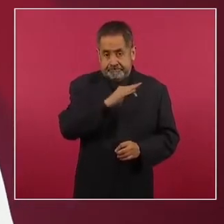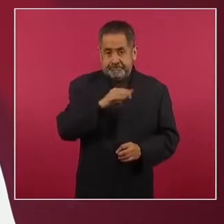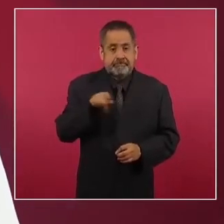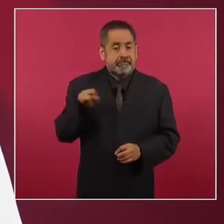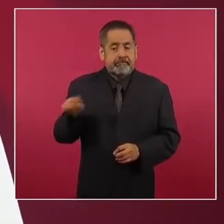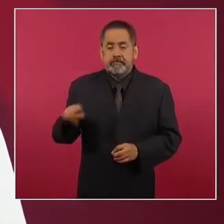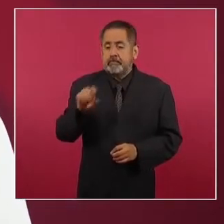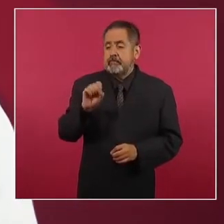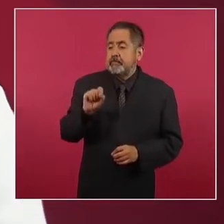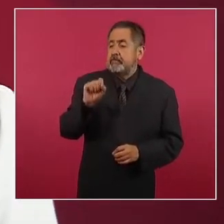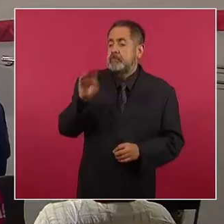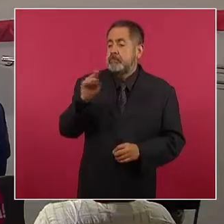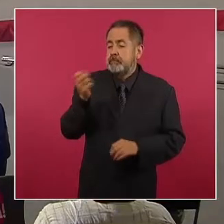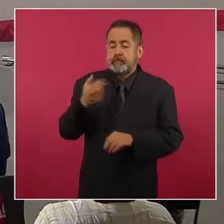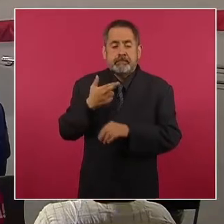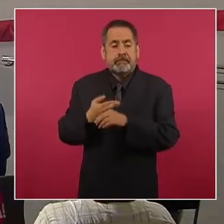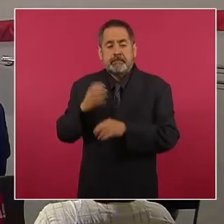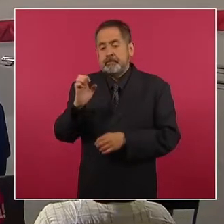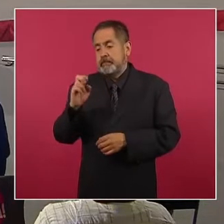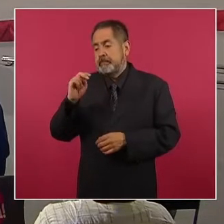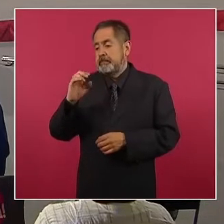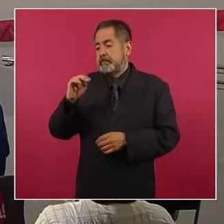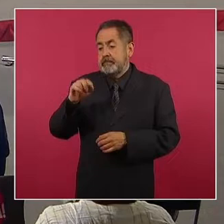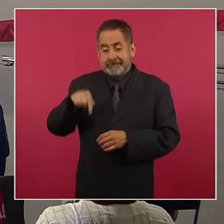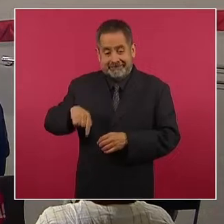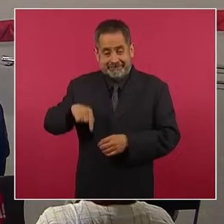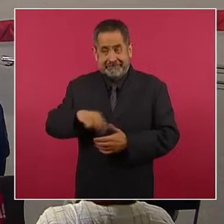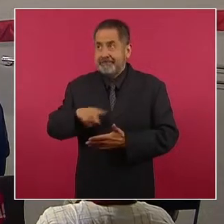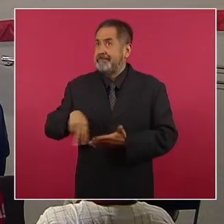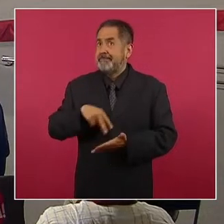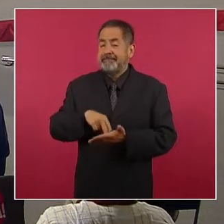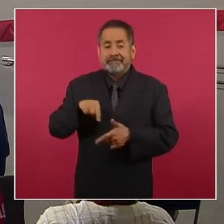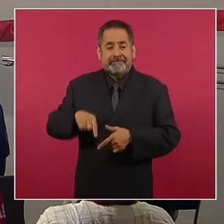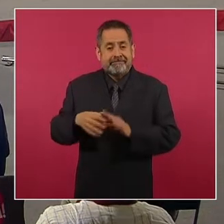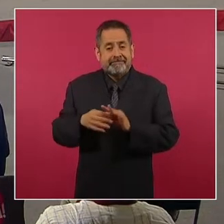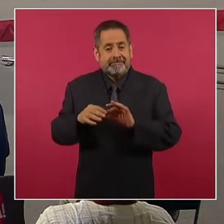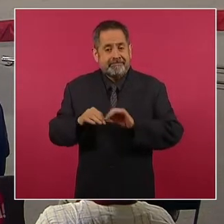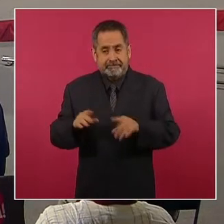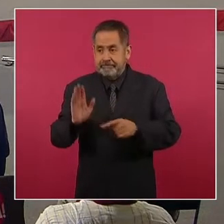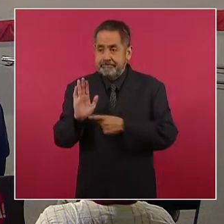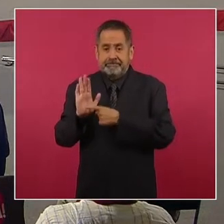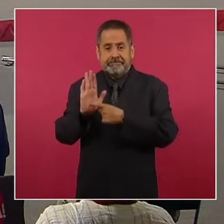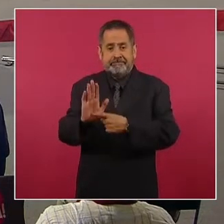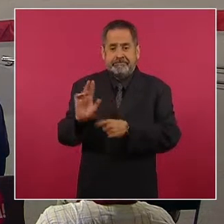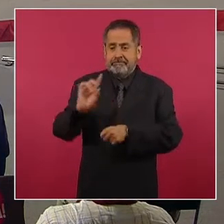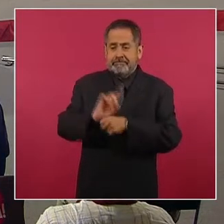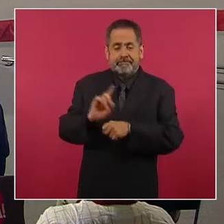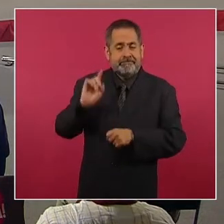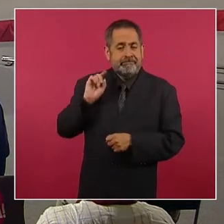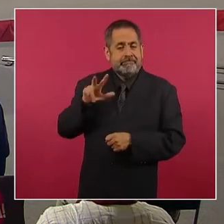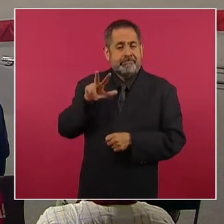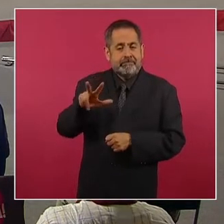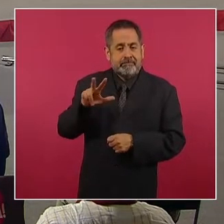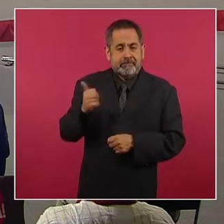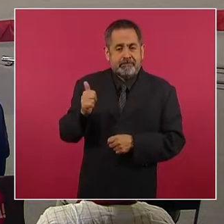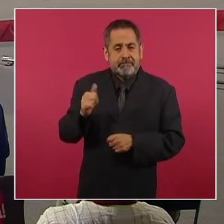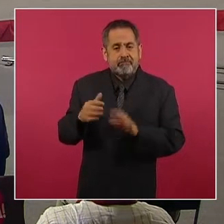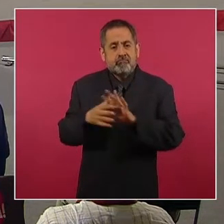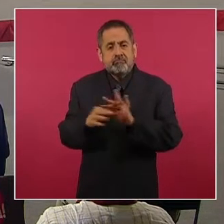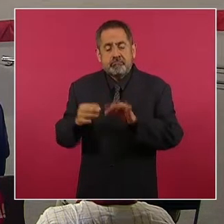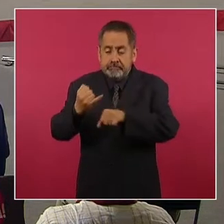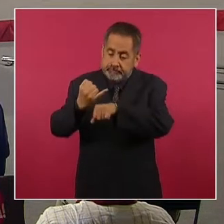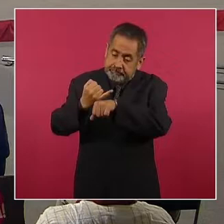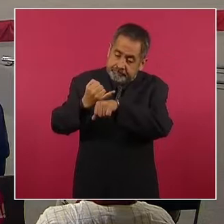subsecretario Alejandro Encinas informó en este mismo recinto que lo presentado el 18 de agosto se trata de un